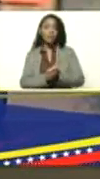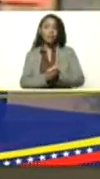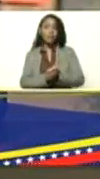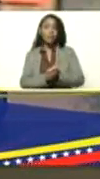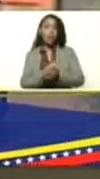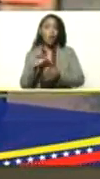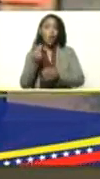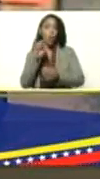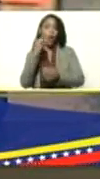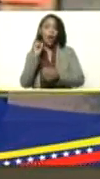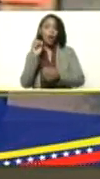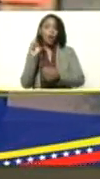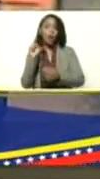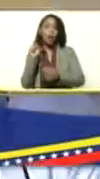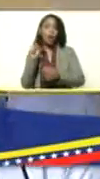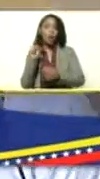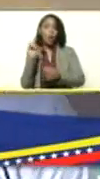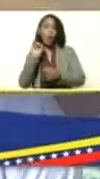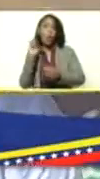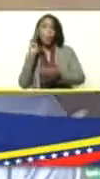Los Guaros